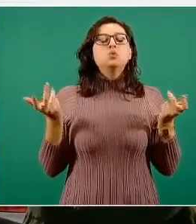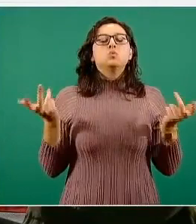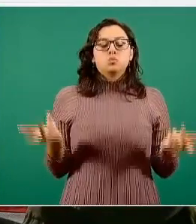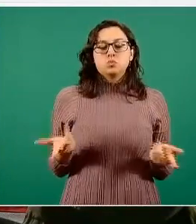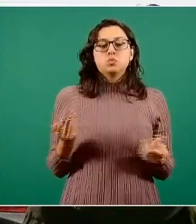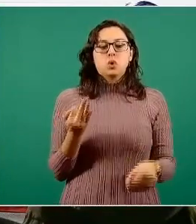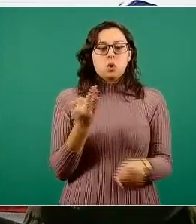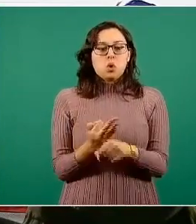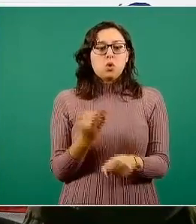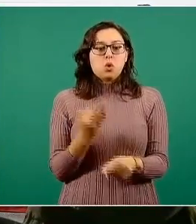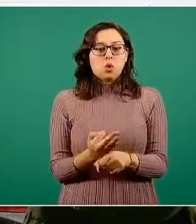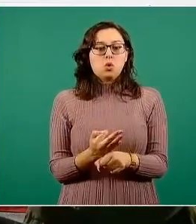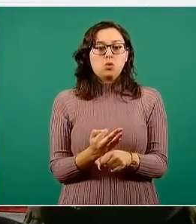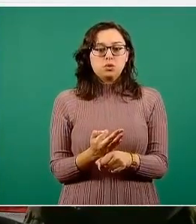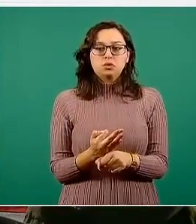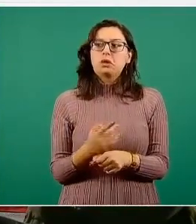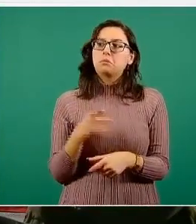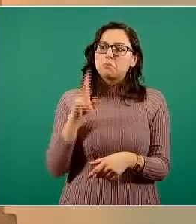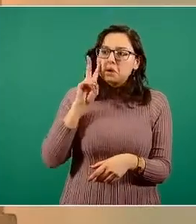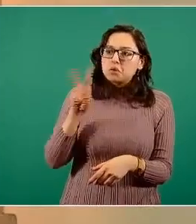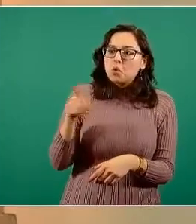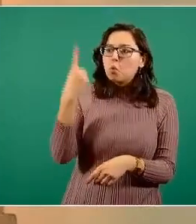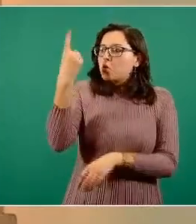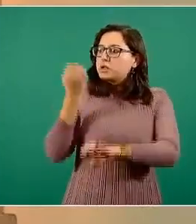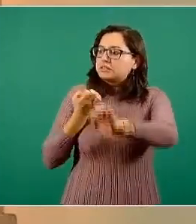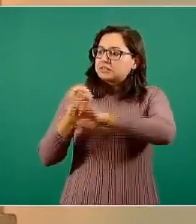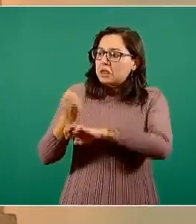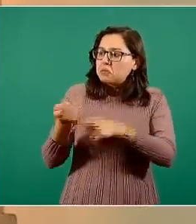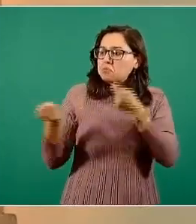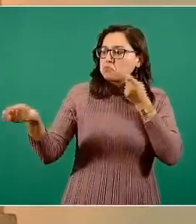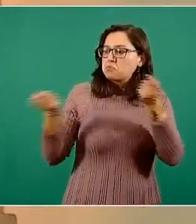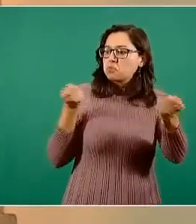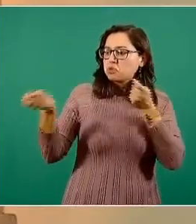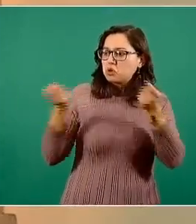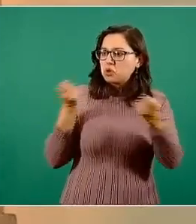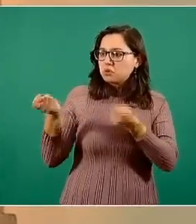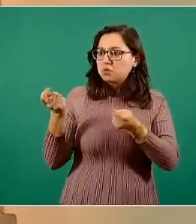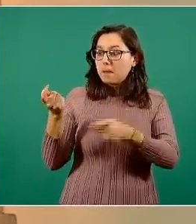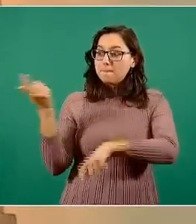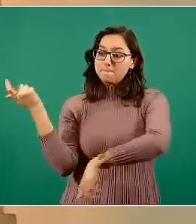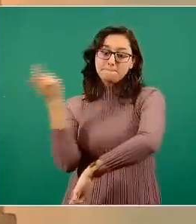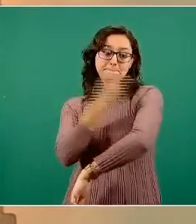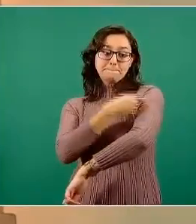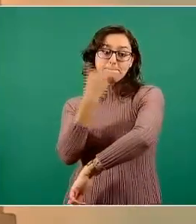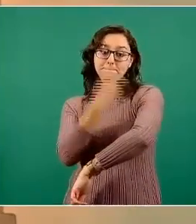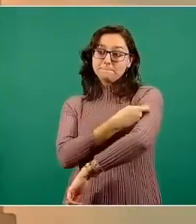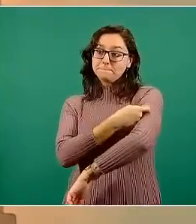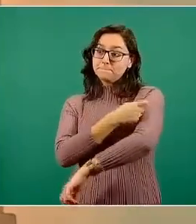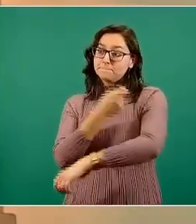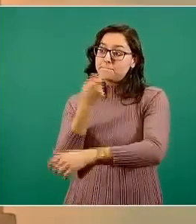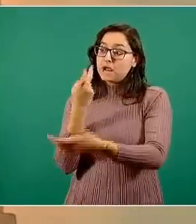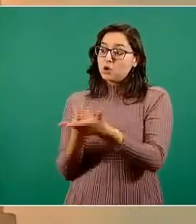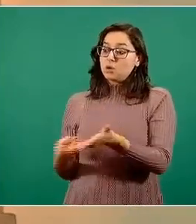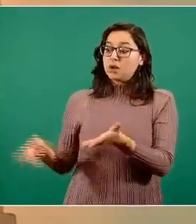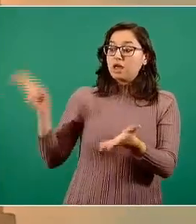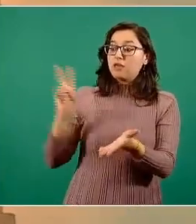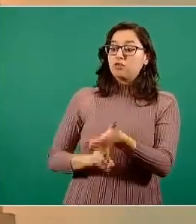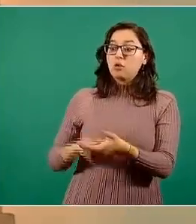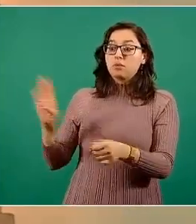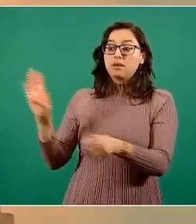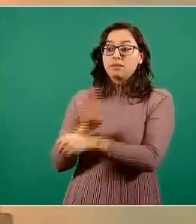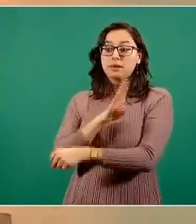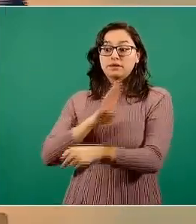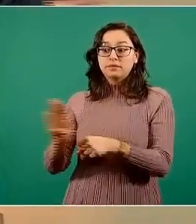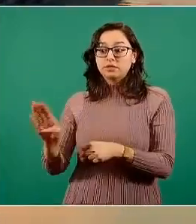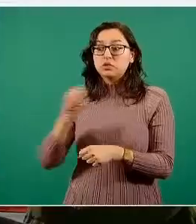que está en buen control y se puede contribuir a facilitar la reactivación de la actividad